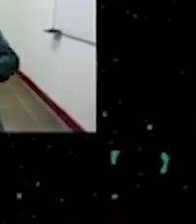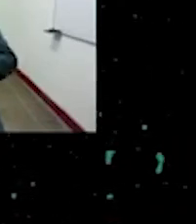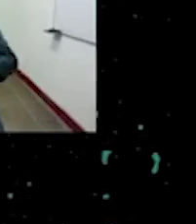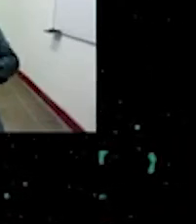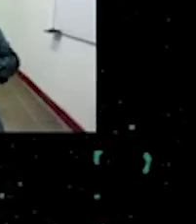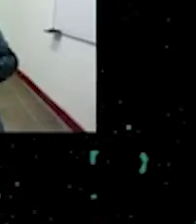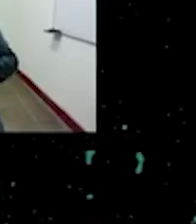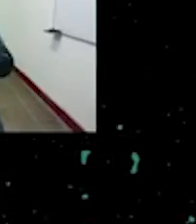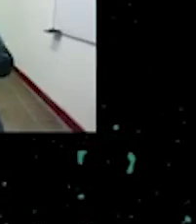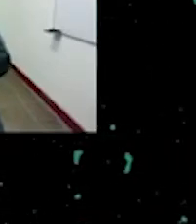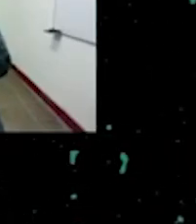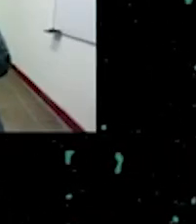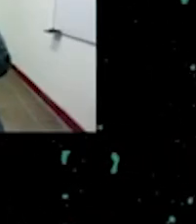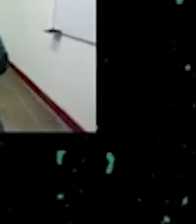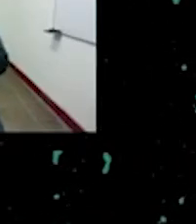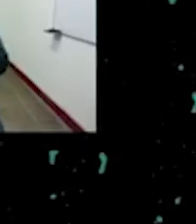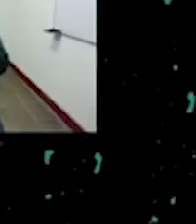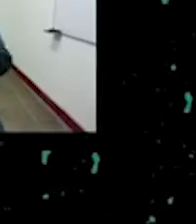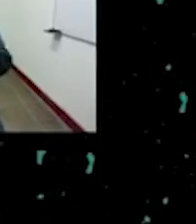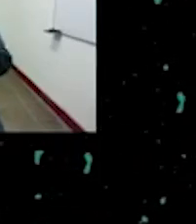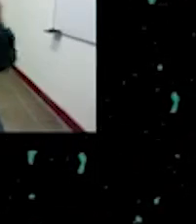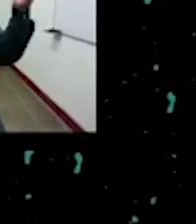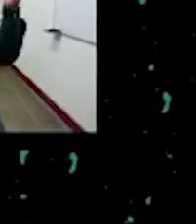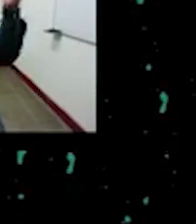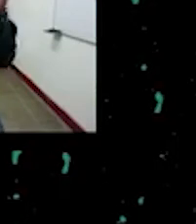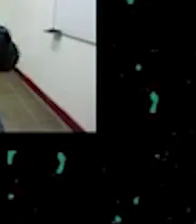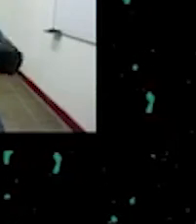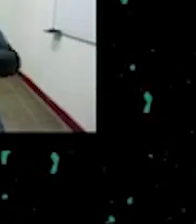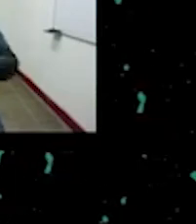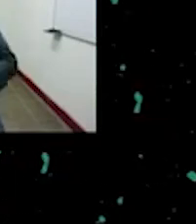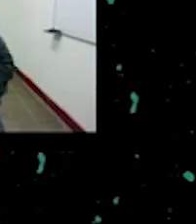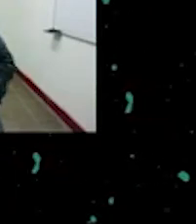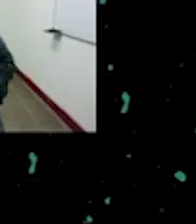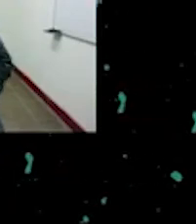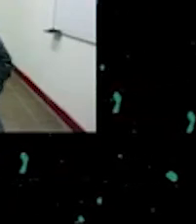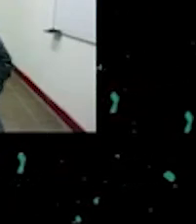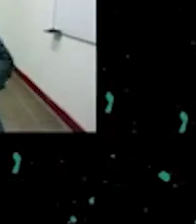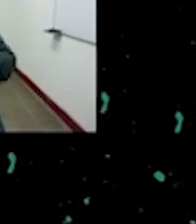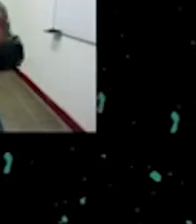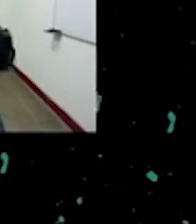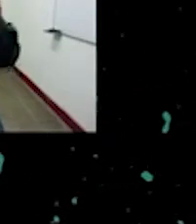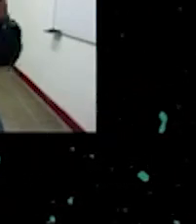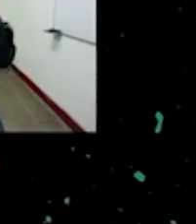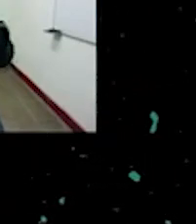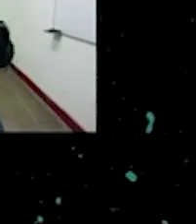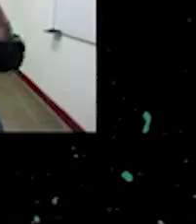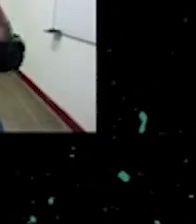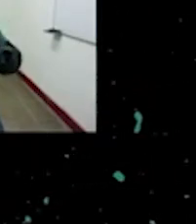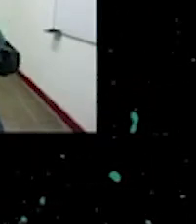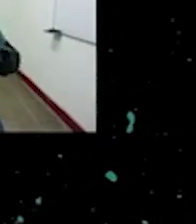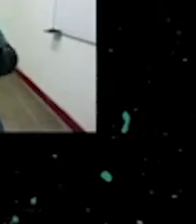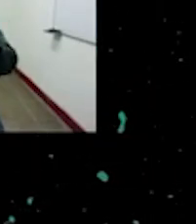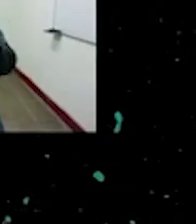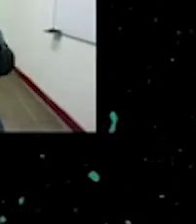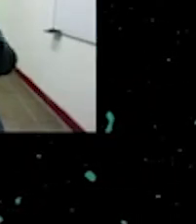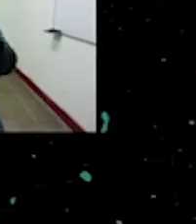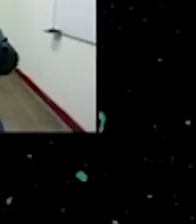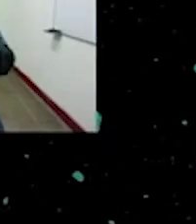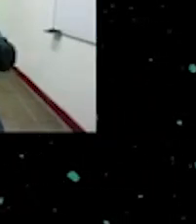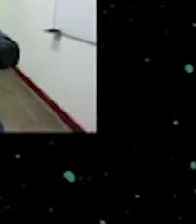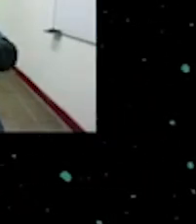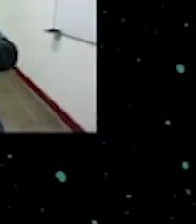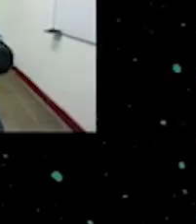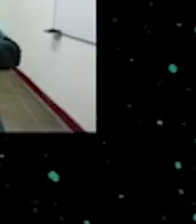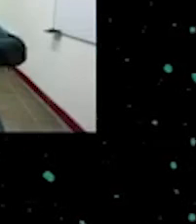planta también también que que es africana ¿cierto? eh se puede ver una